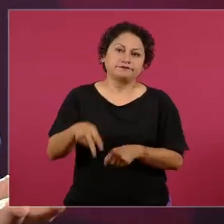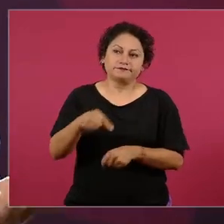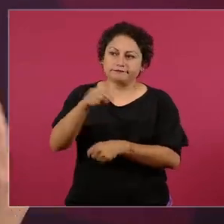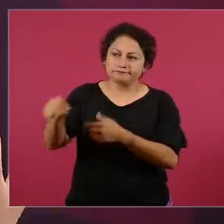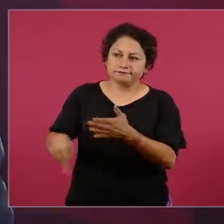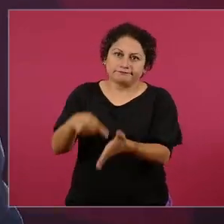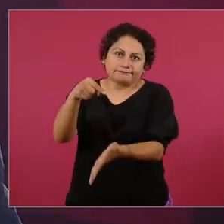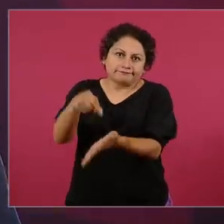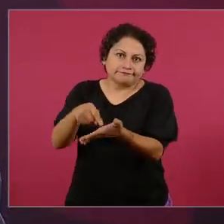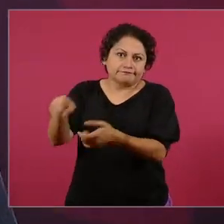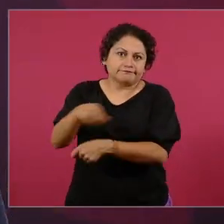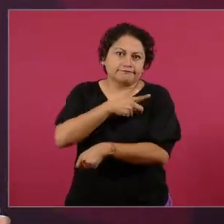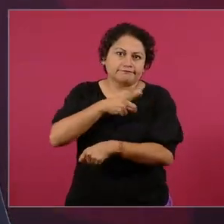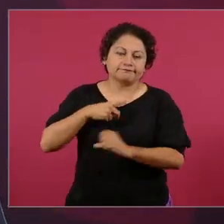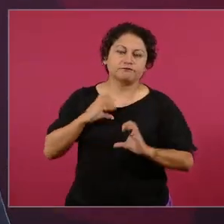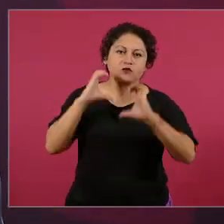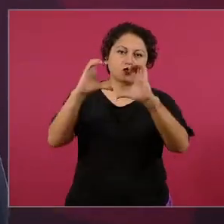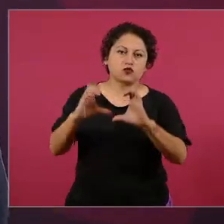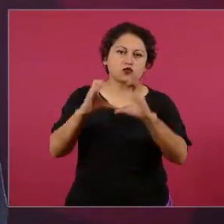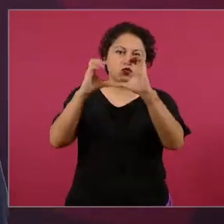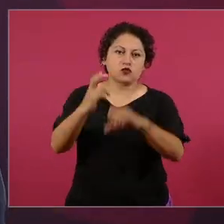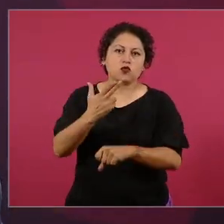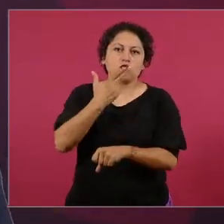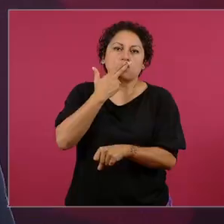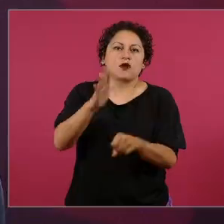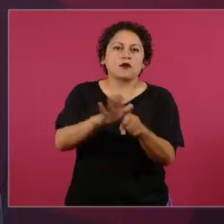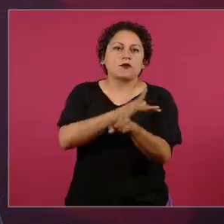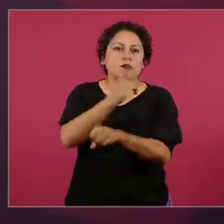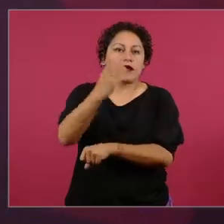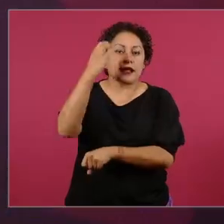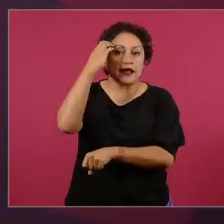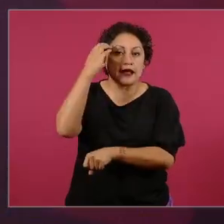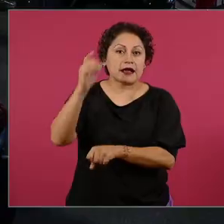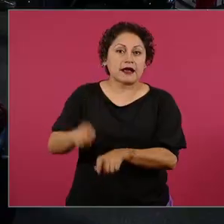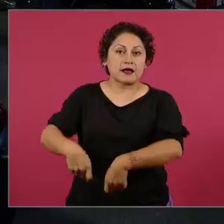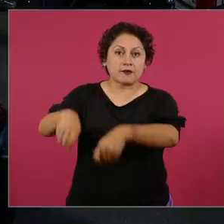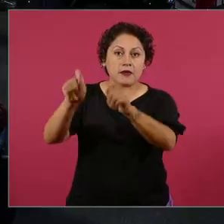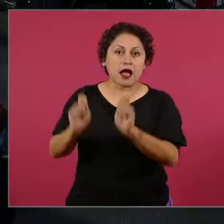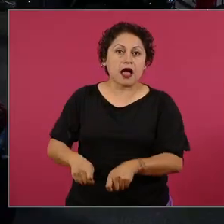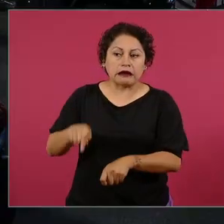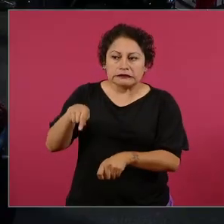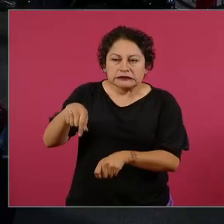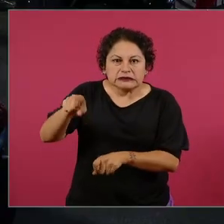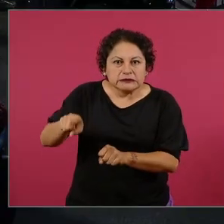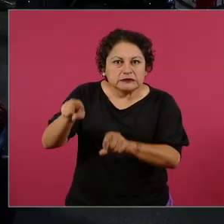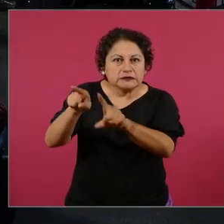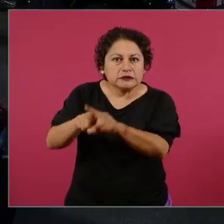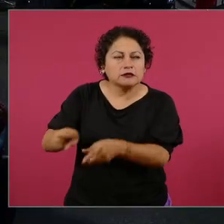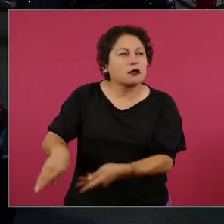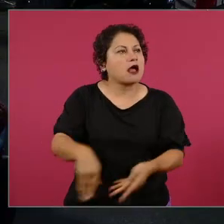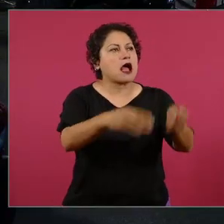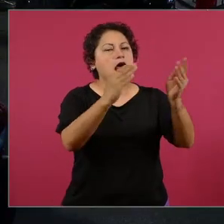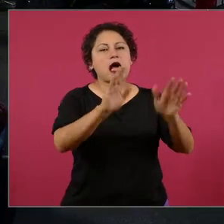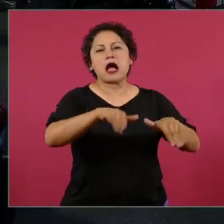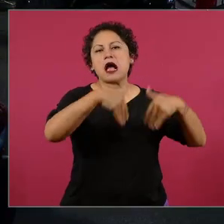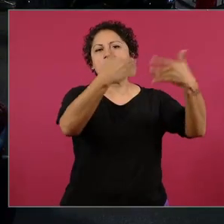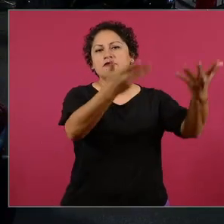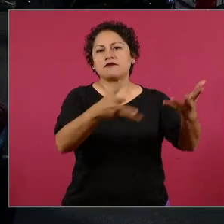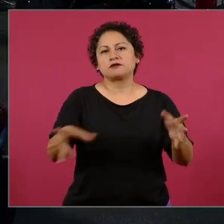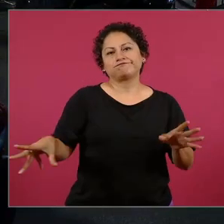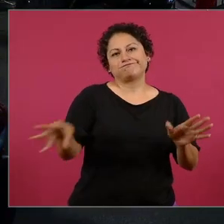infectocontagiosidad, porque no es cualquier sábano un hospital, nunca es un hotel. Y también eso, que en los